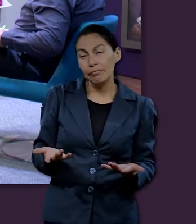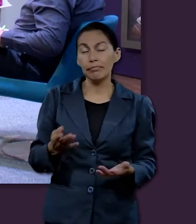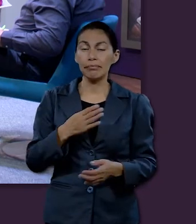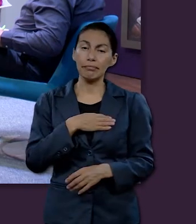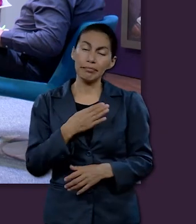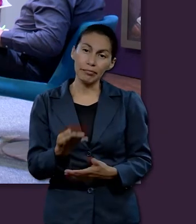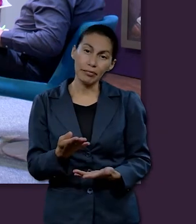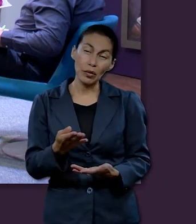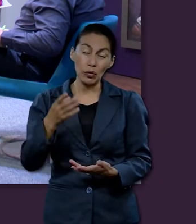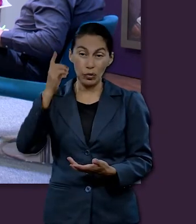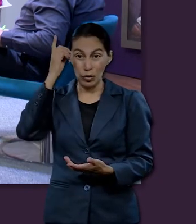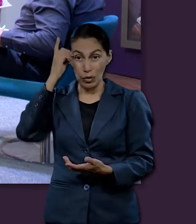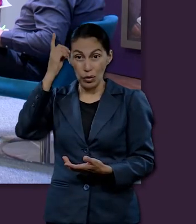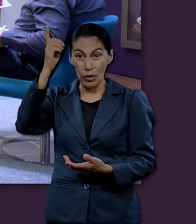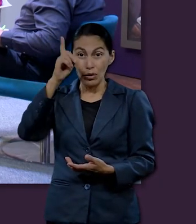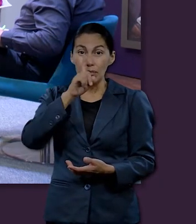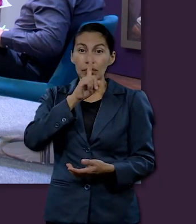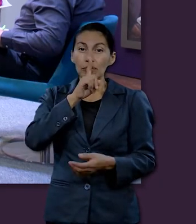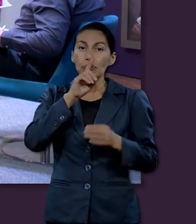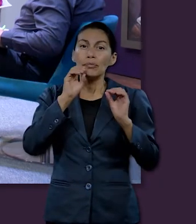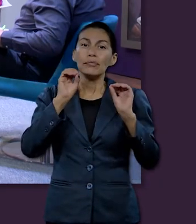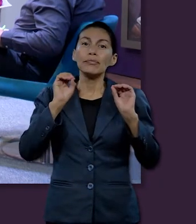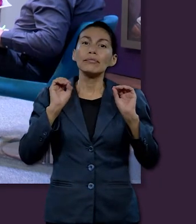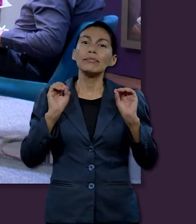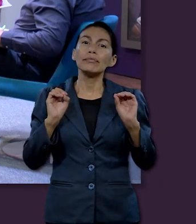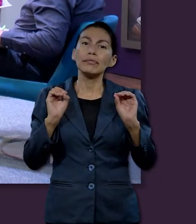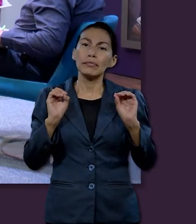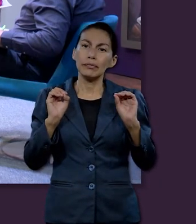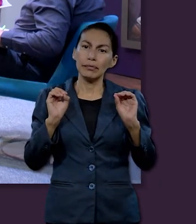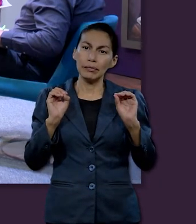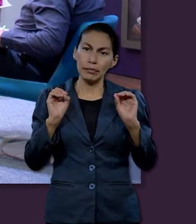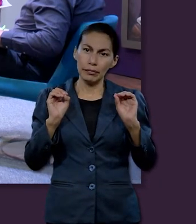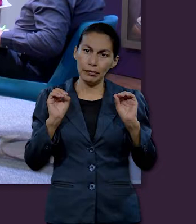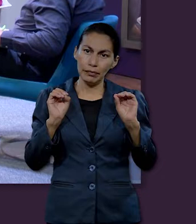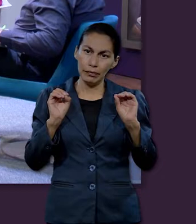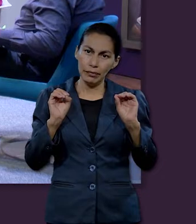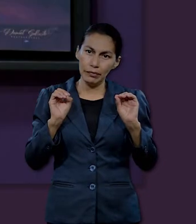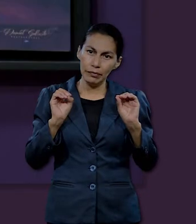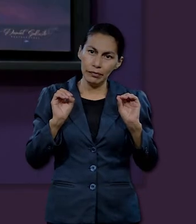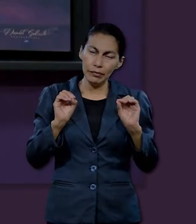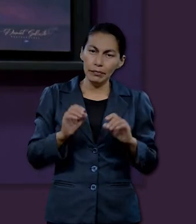Y bueno, finalmente es que Dios guarda silencio.